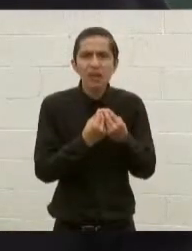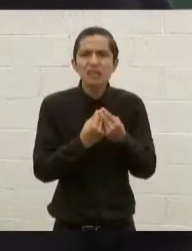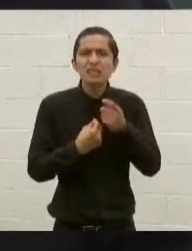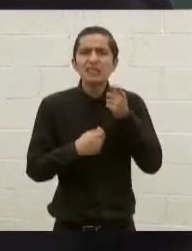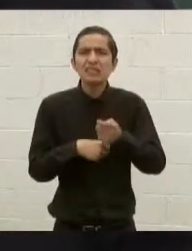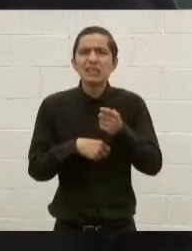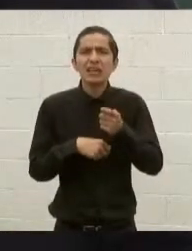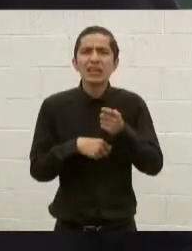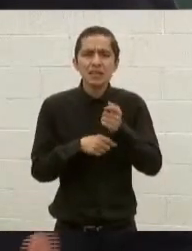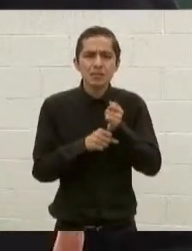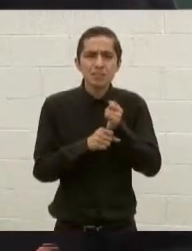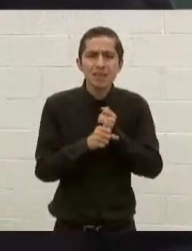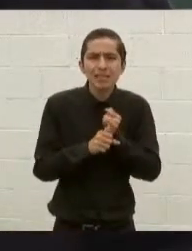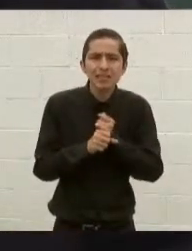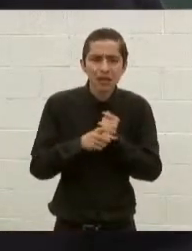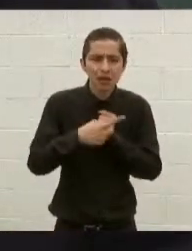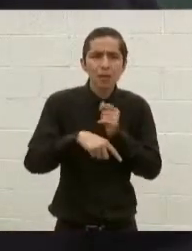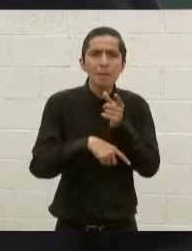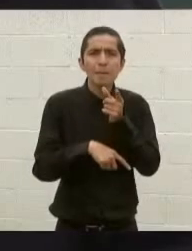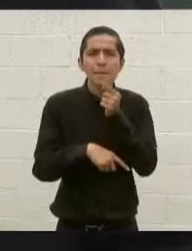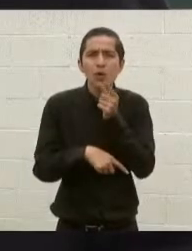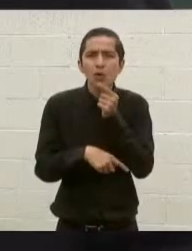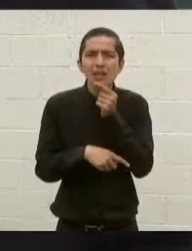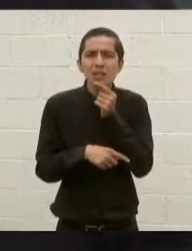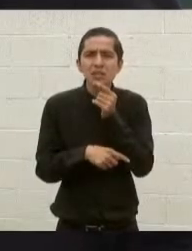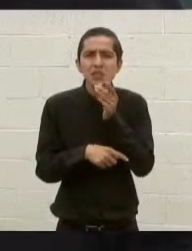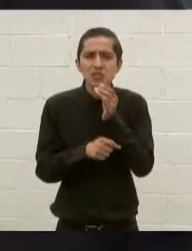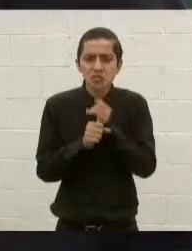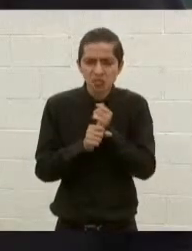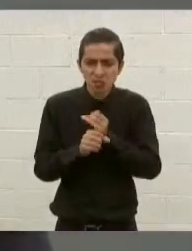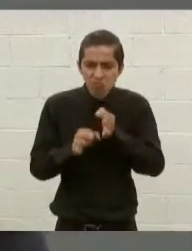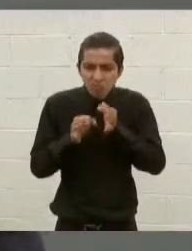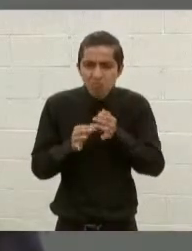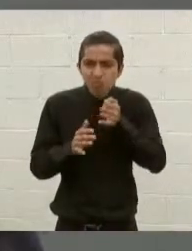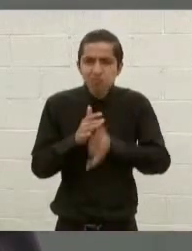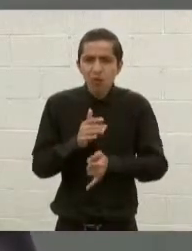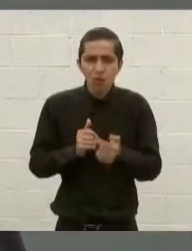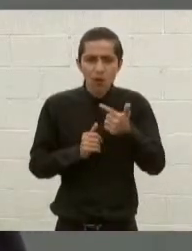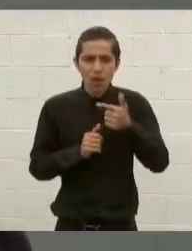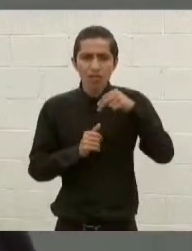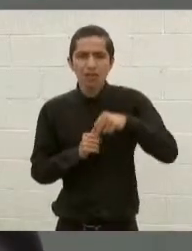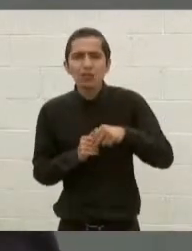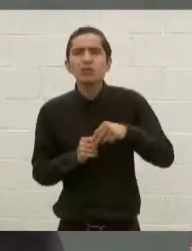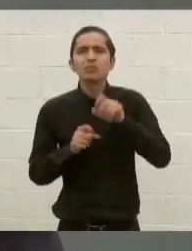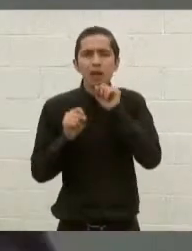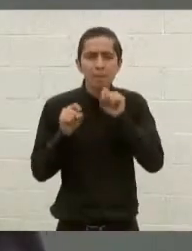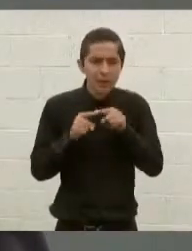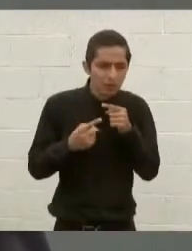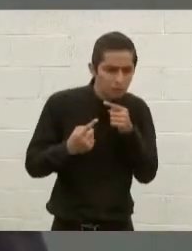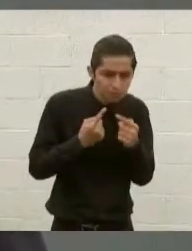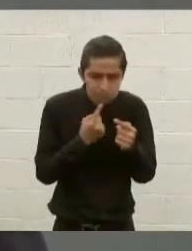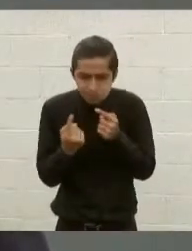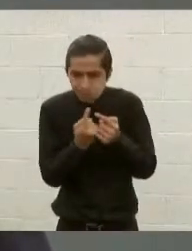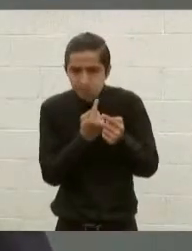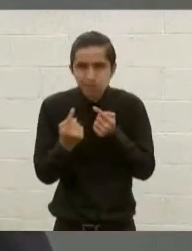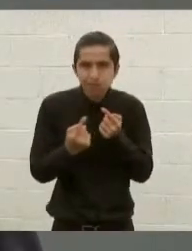Dirección de Investigación y de la Policía Científica, de la Guardia Nacional y